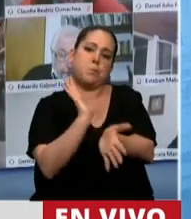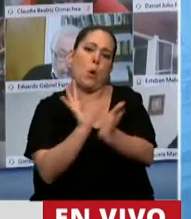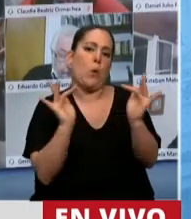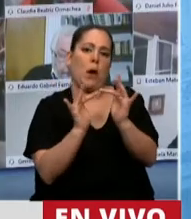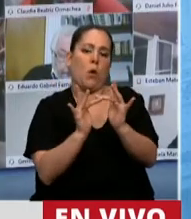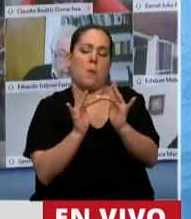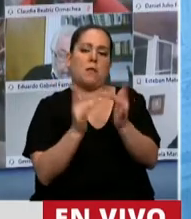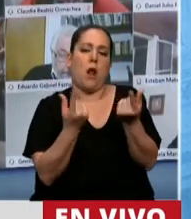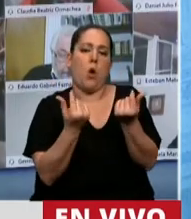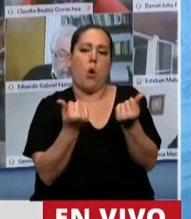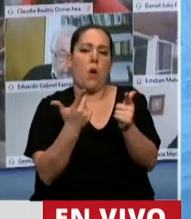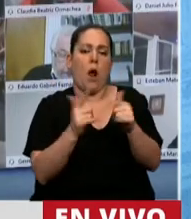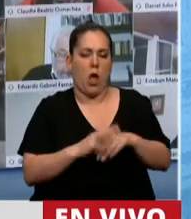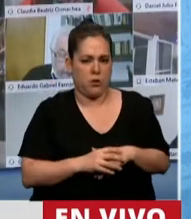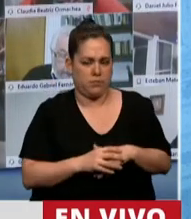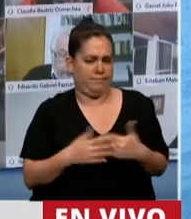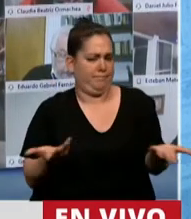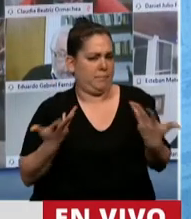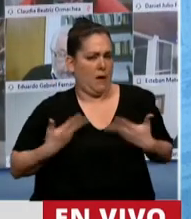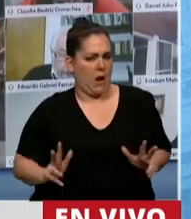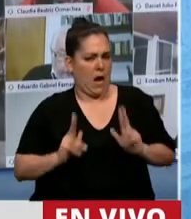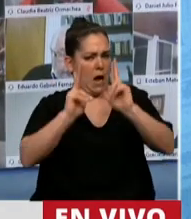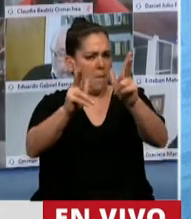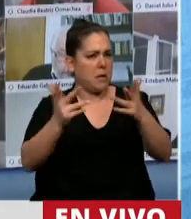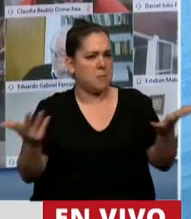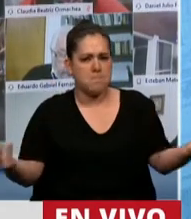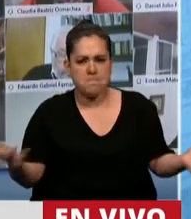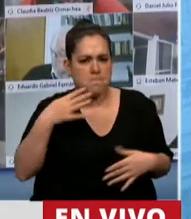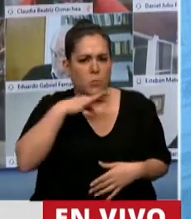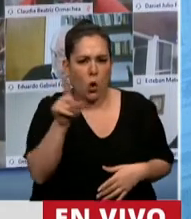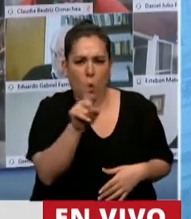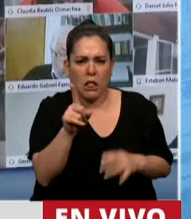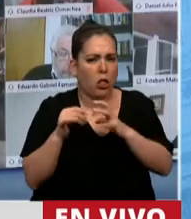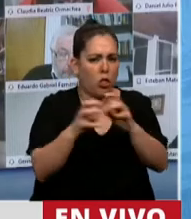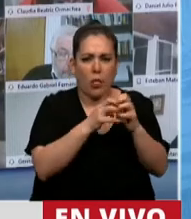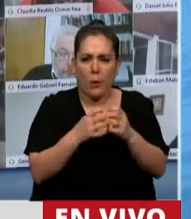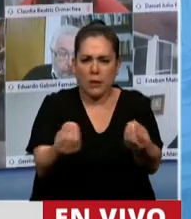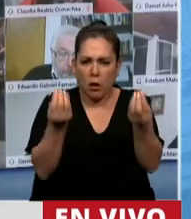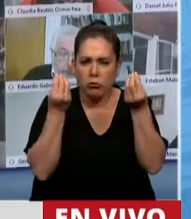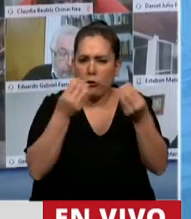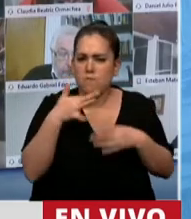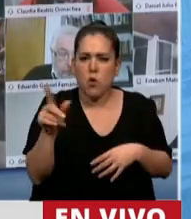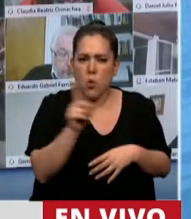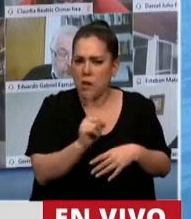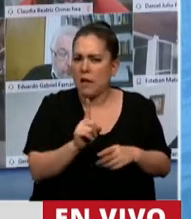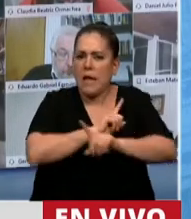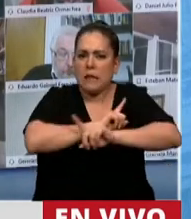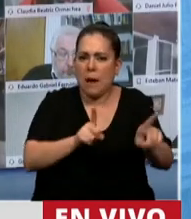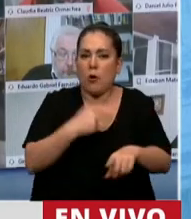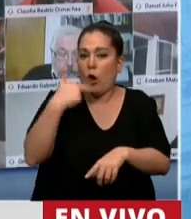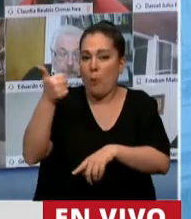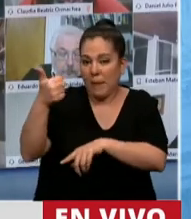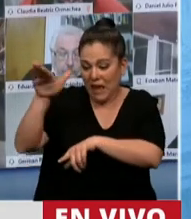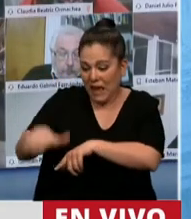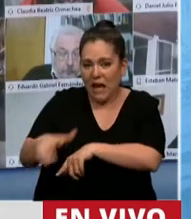virtualmente. Entonces, sinceramente, no hay forma de explicar este debate y no hay forma de explicarle ni a mi hija que entra